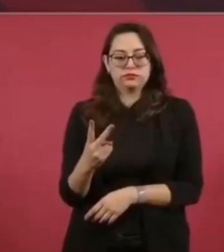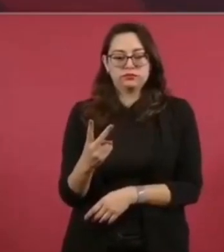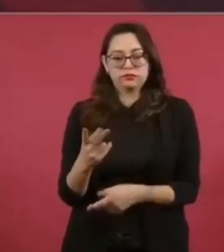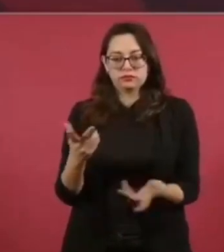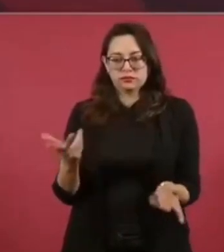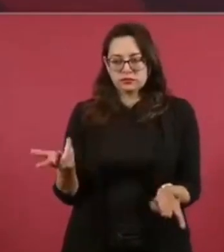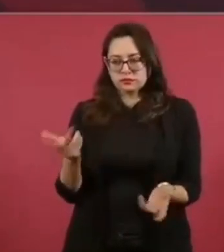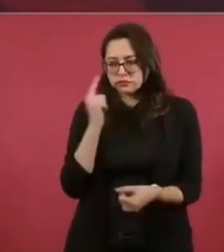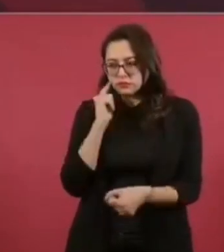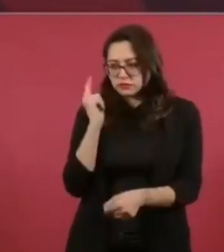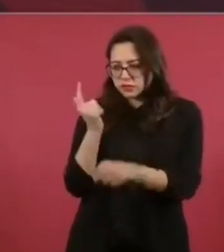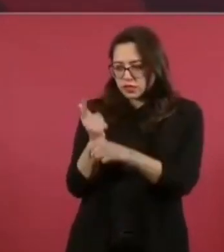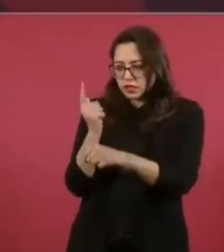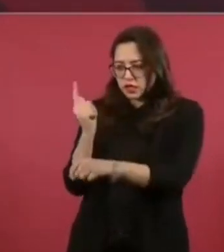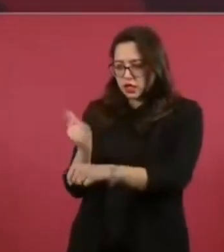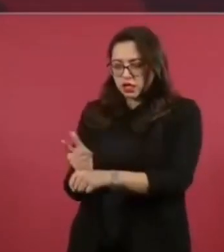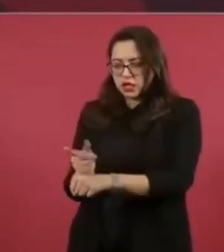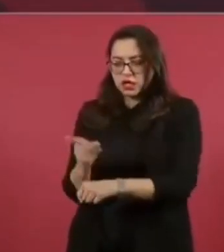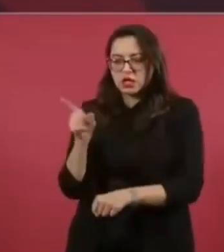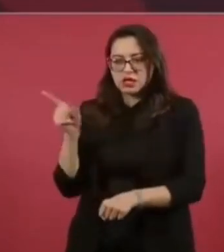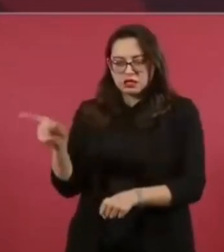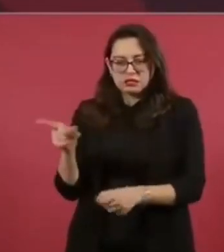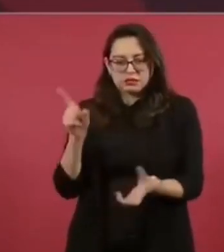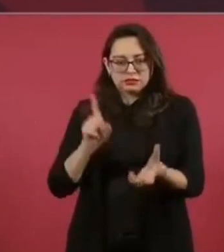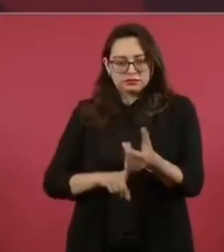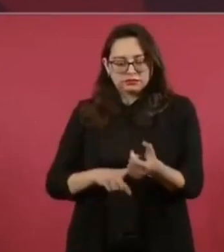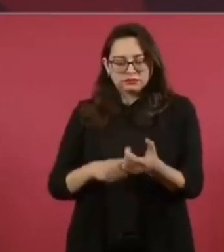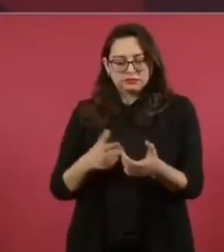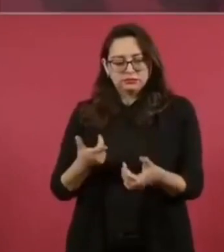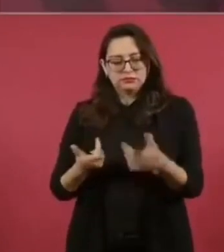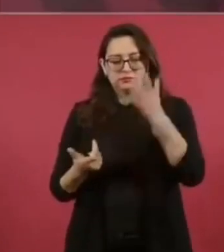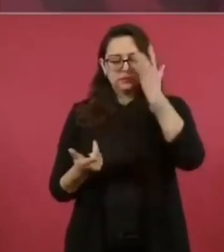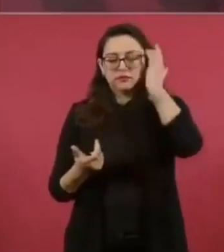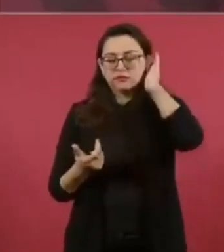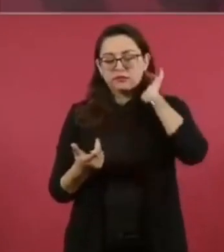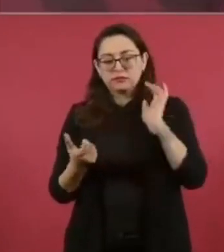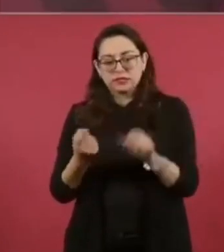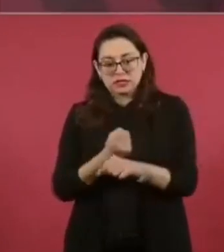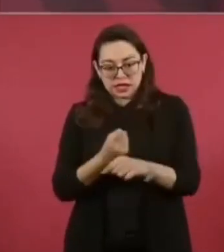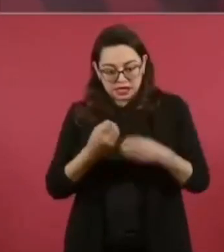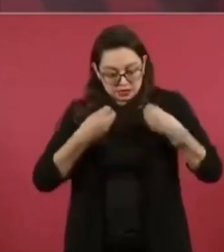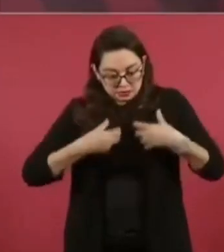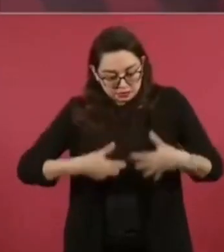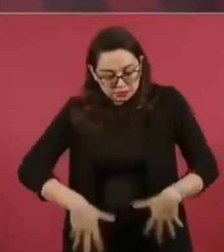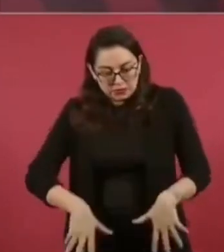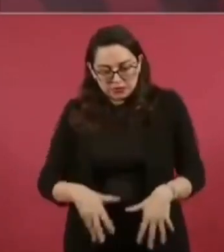pertenecía al finado Colosio.